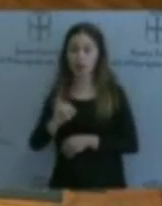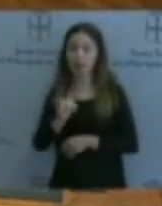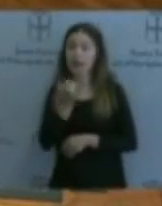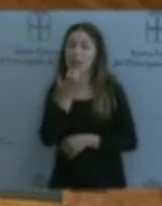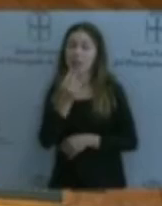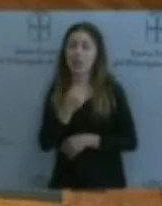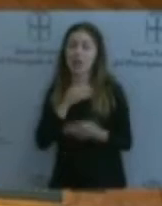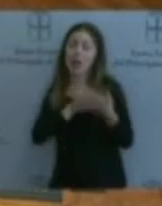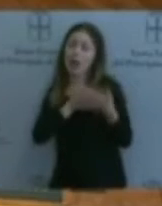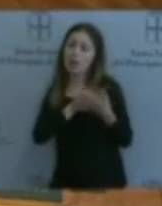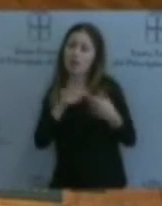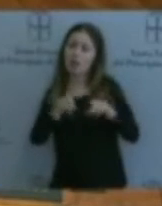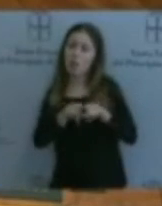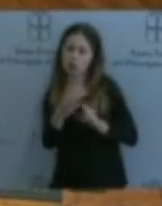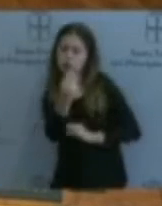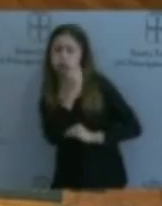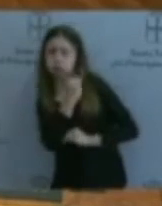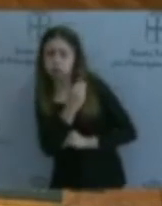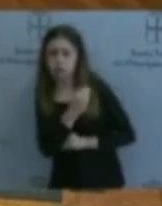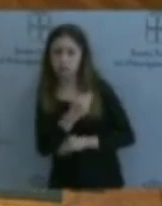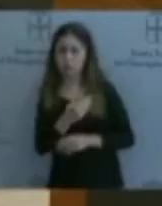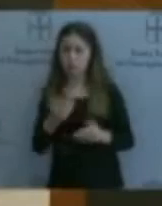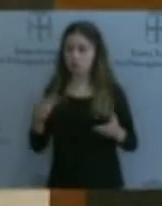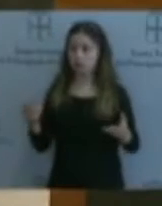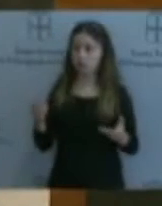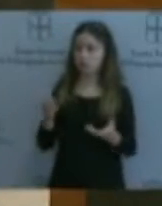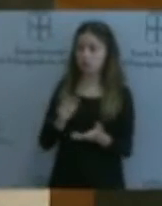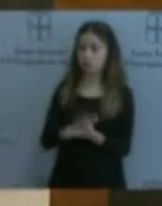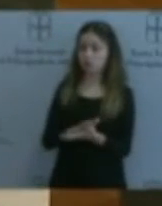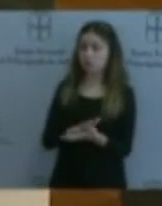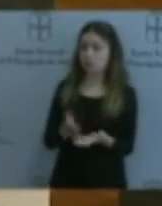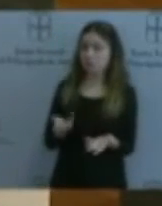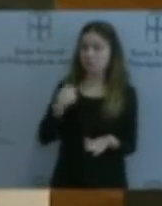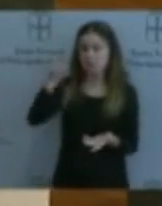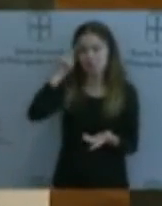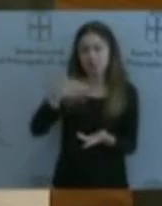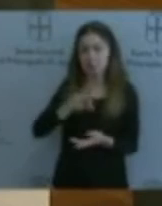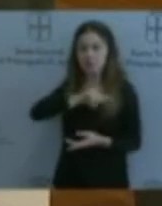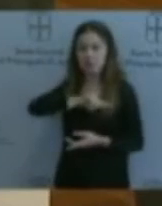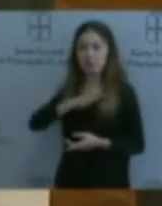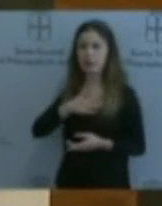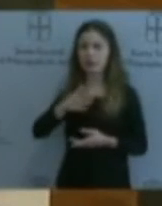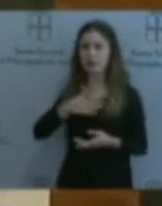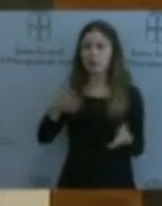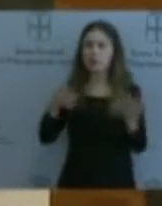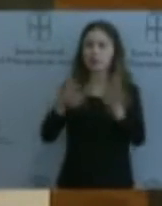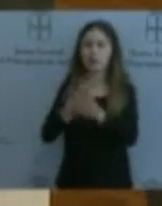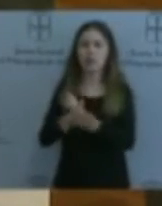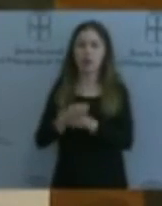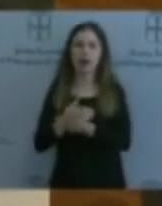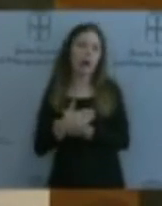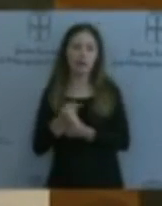sinceramente, no sé. Será una percepción mía, quizás, ¿no? Mire, no llamo en absoluto al coco. El coco al que tenemos todos